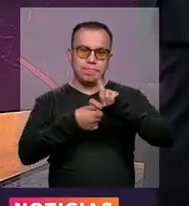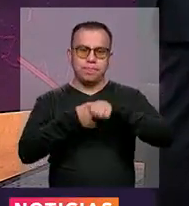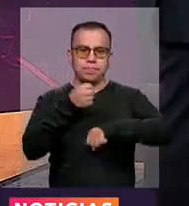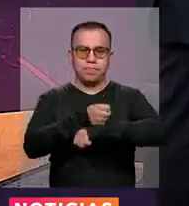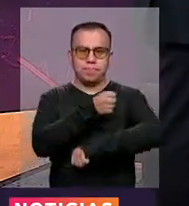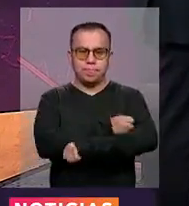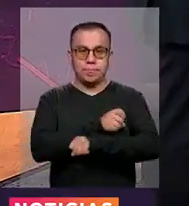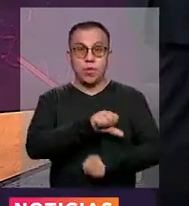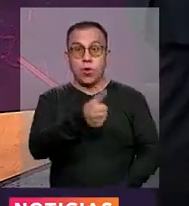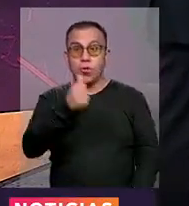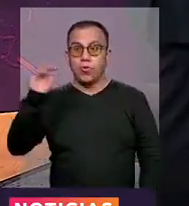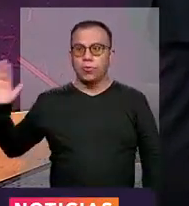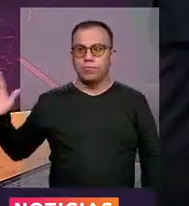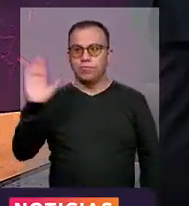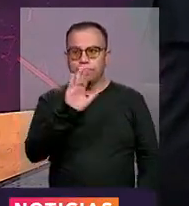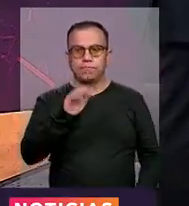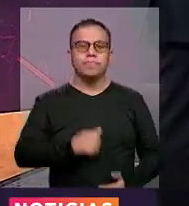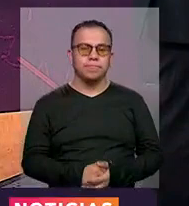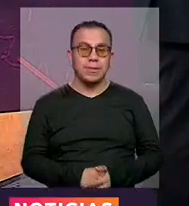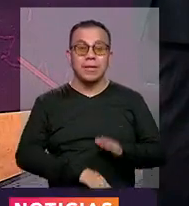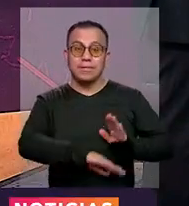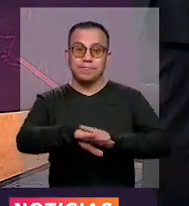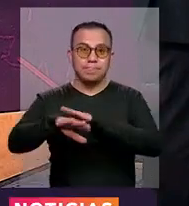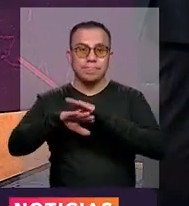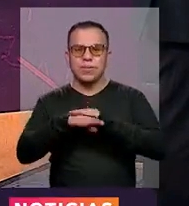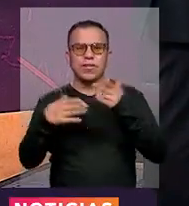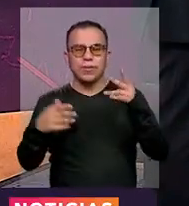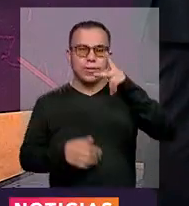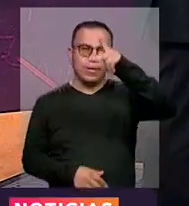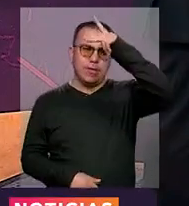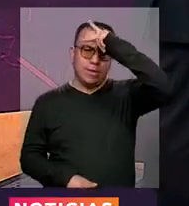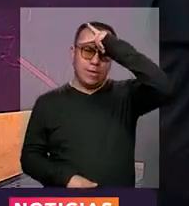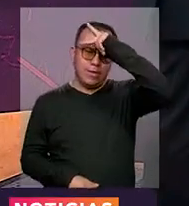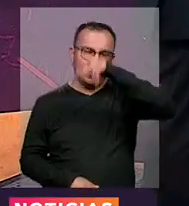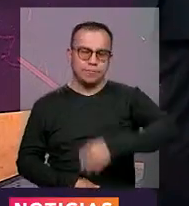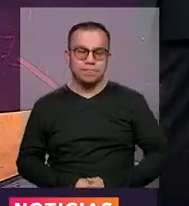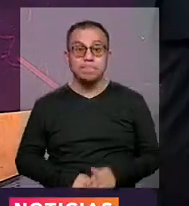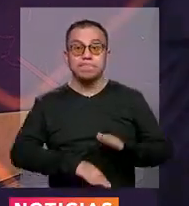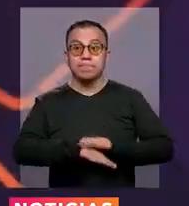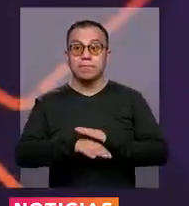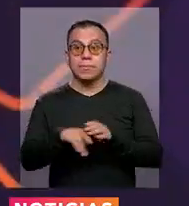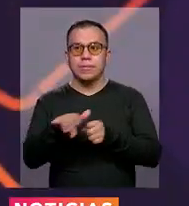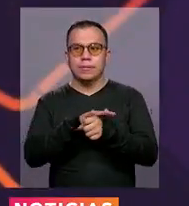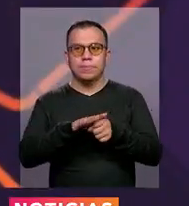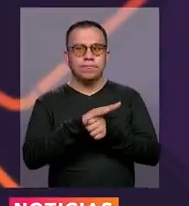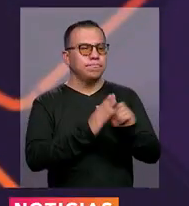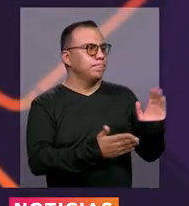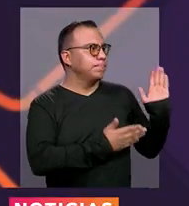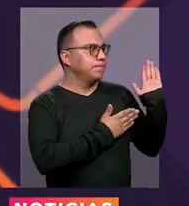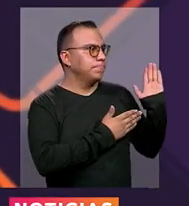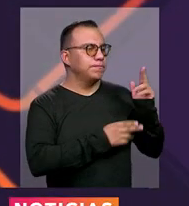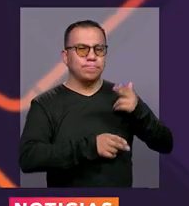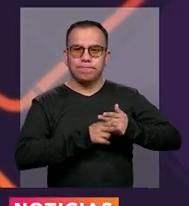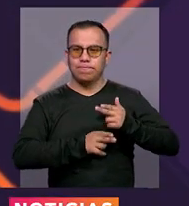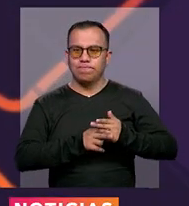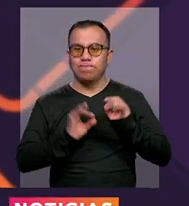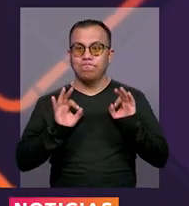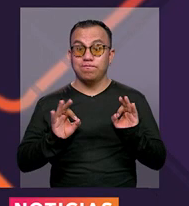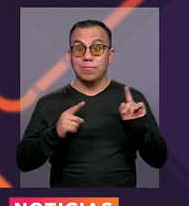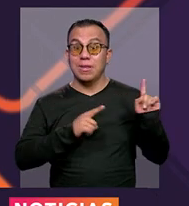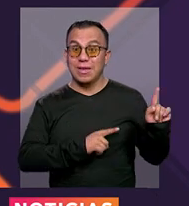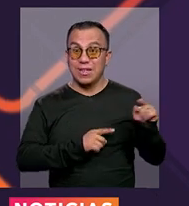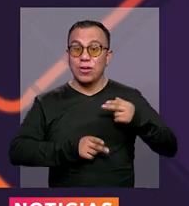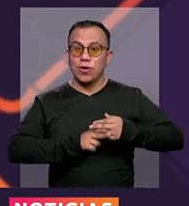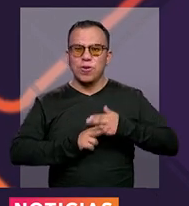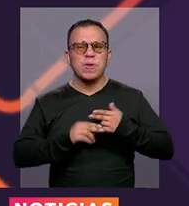Suba. con el siguiente gráfico. Nos hace advertencia en la localidad Kennedy, en el barrio Hipotecho y Provivienda